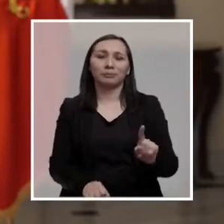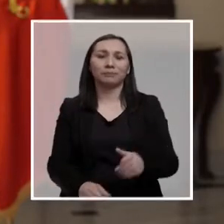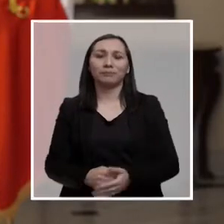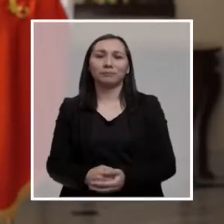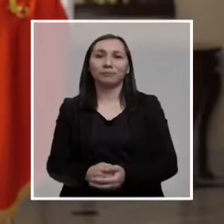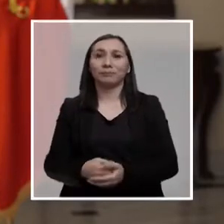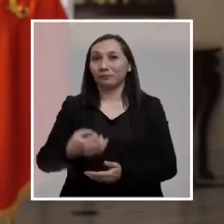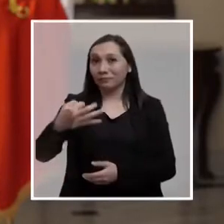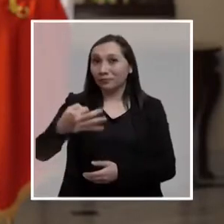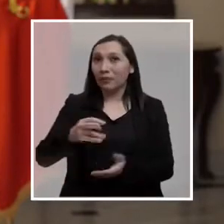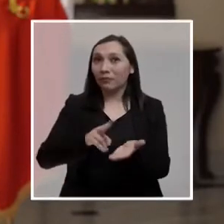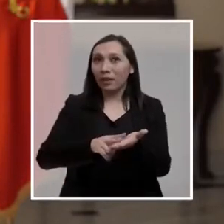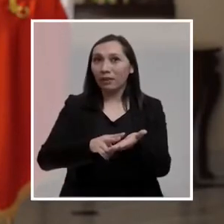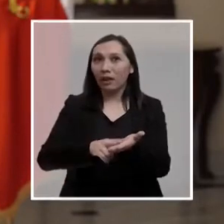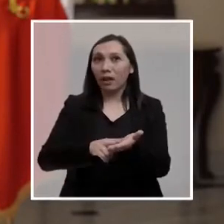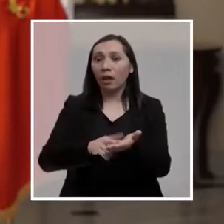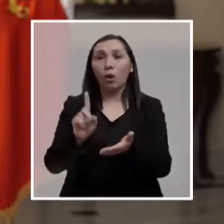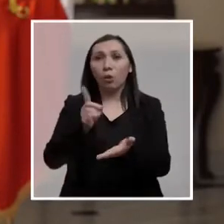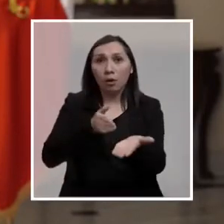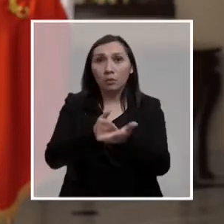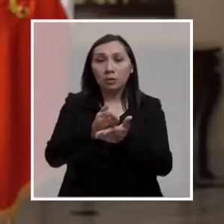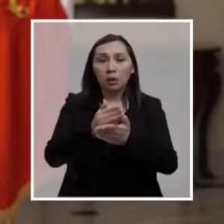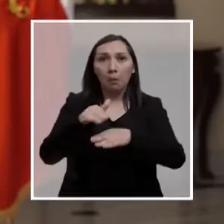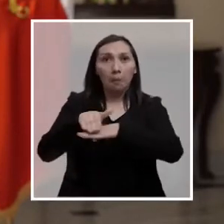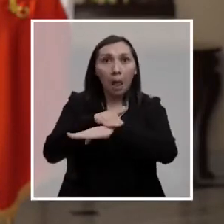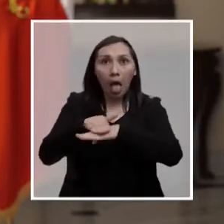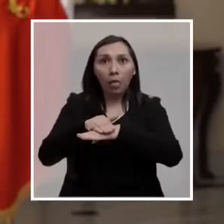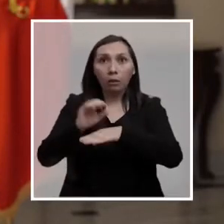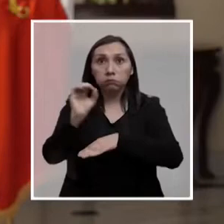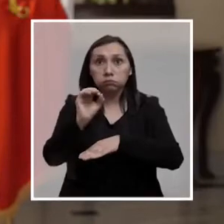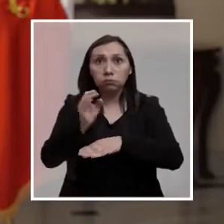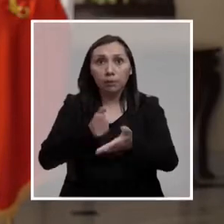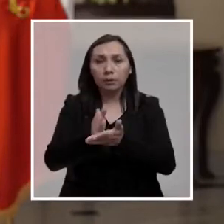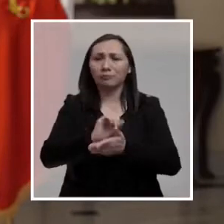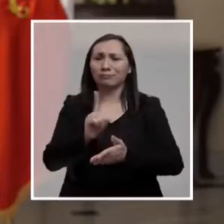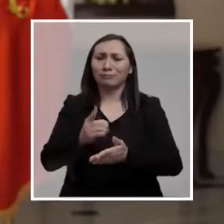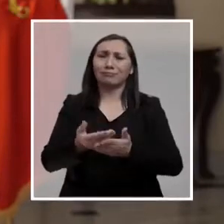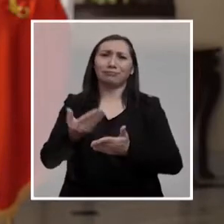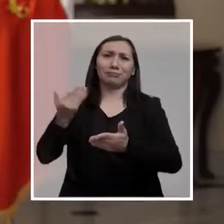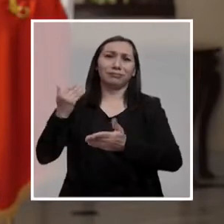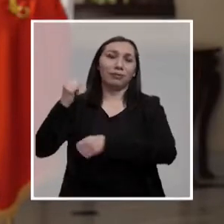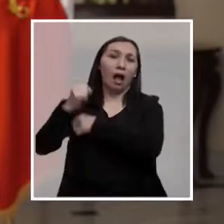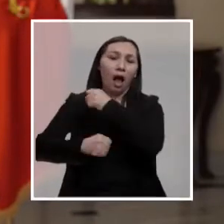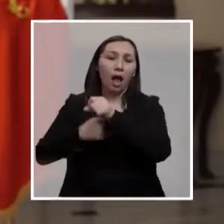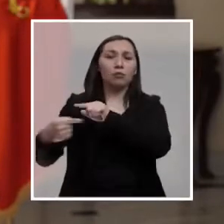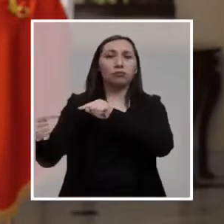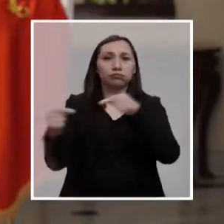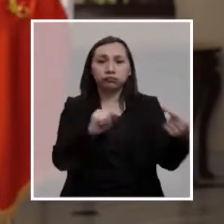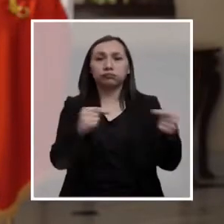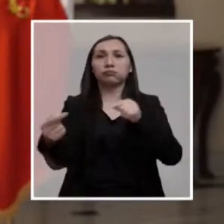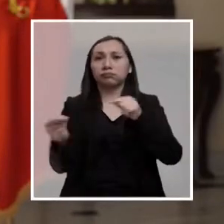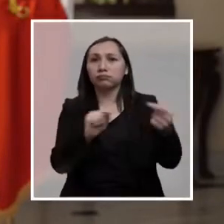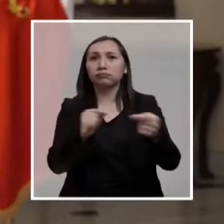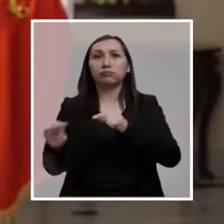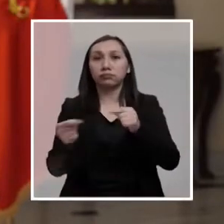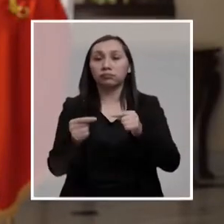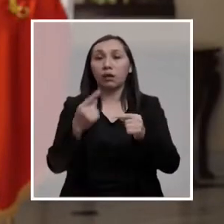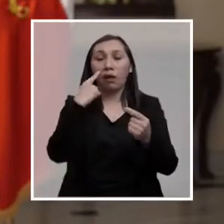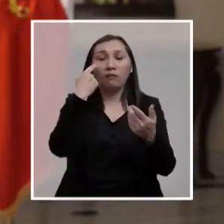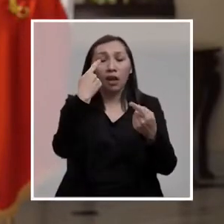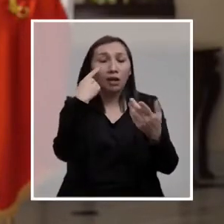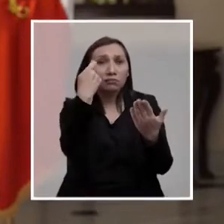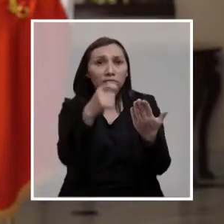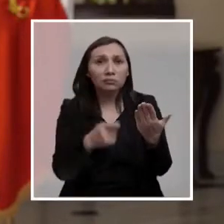Por cierto, no estamos partiendo de cero. Han sido años de debate y discusión donde el diagnóstico, como vimos,